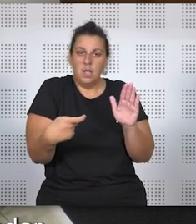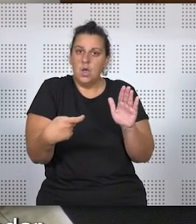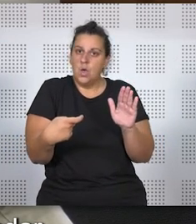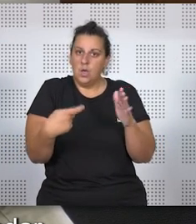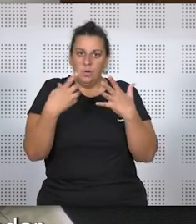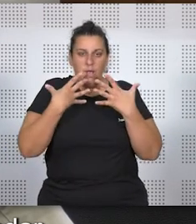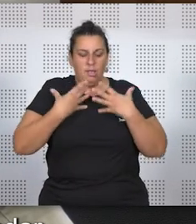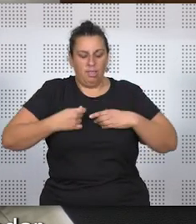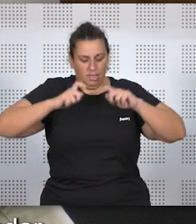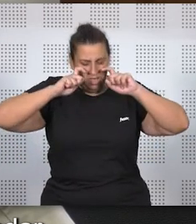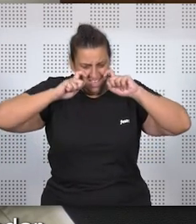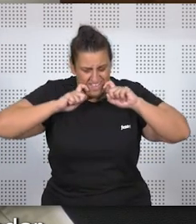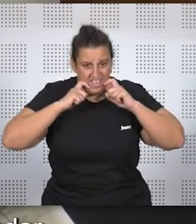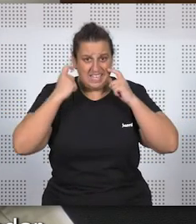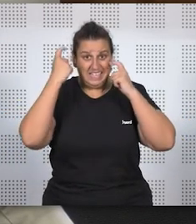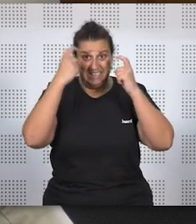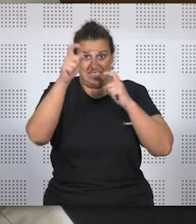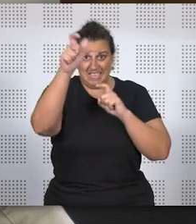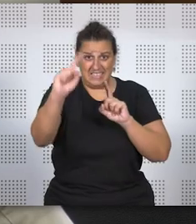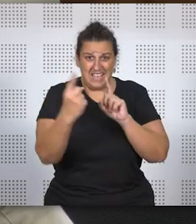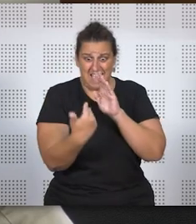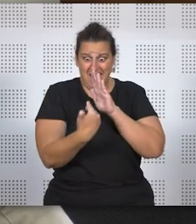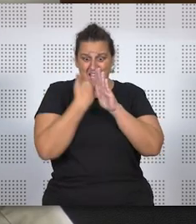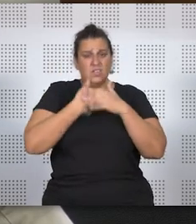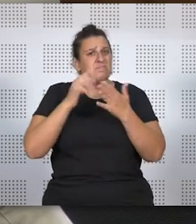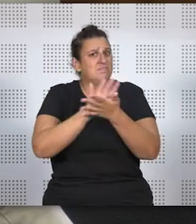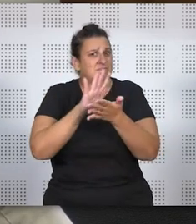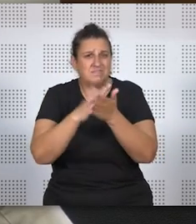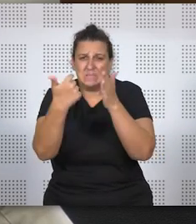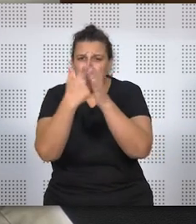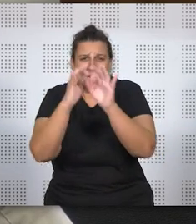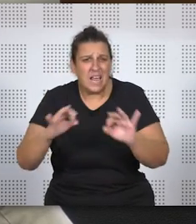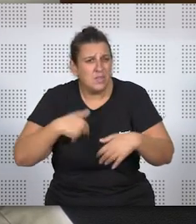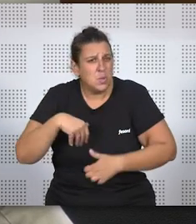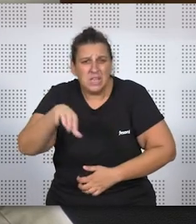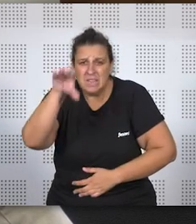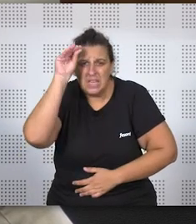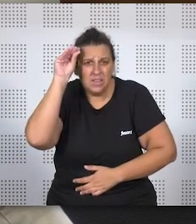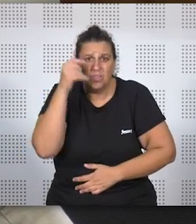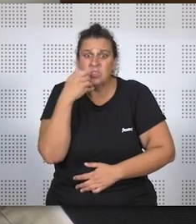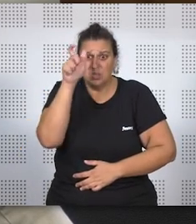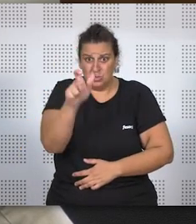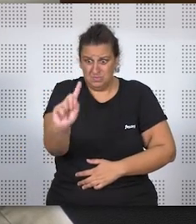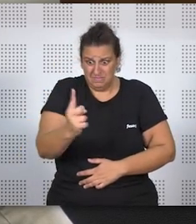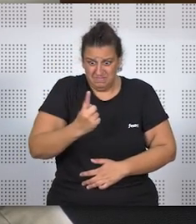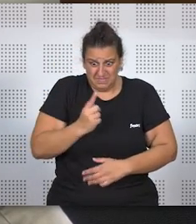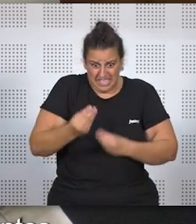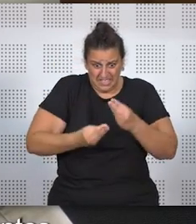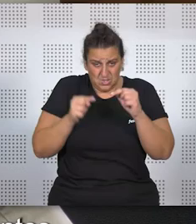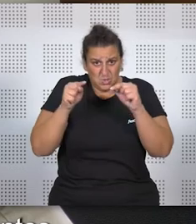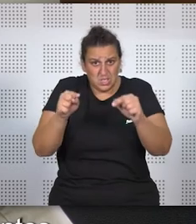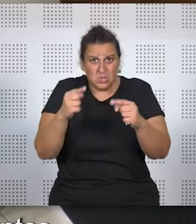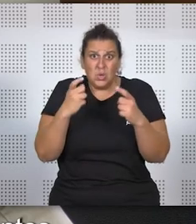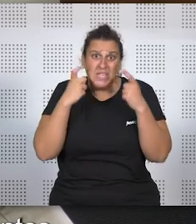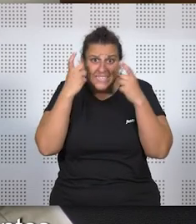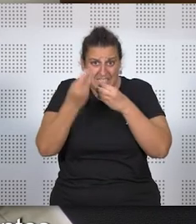se derrumba, porque dice, y te intenta explicar, digo, no hace falta que me explique nada, digo, si yo comprendo que cuando usted está aquí y ha hecho esto, o